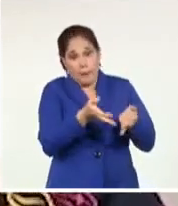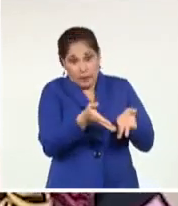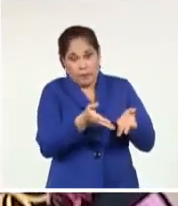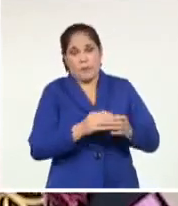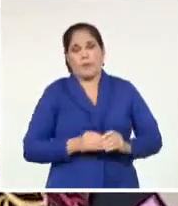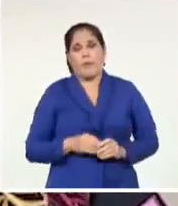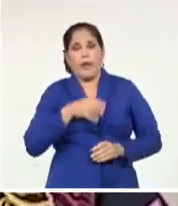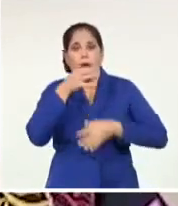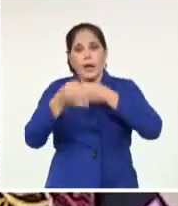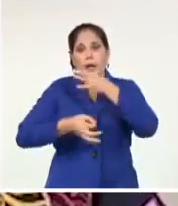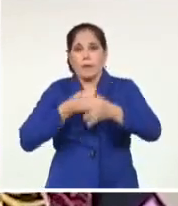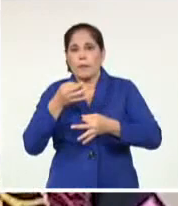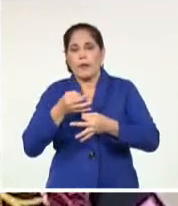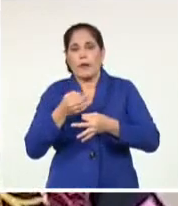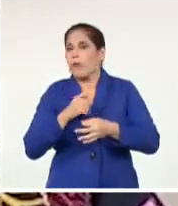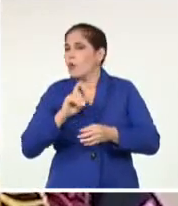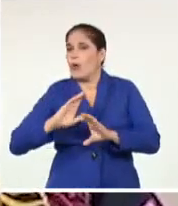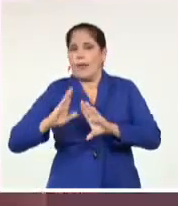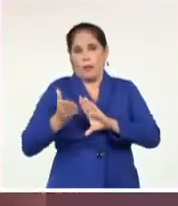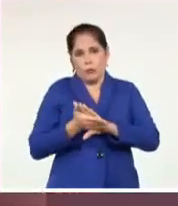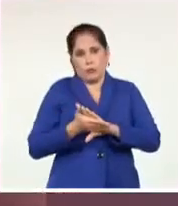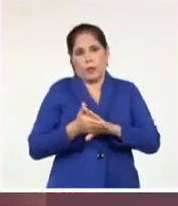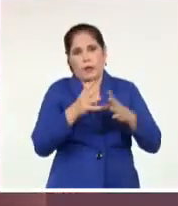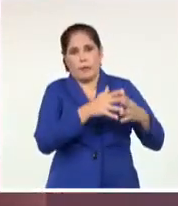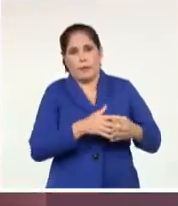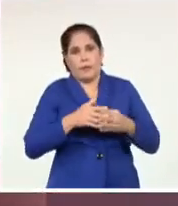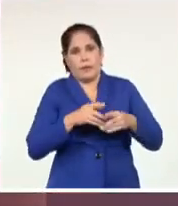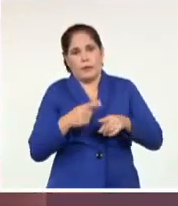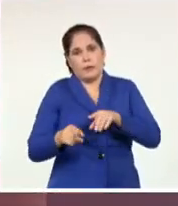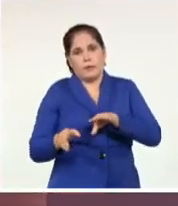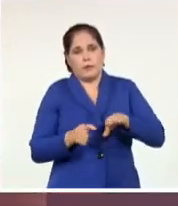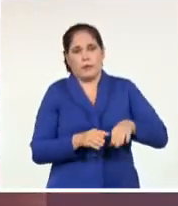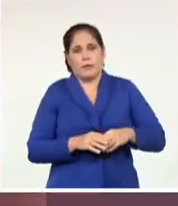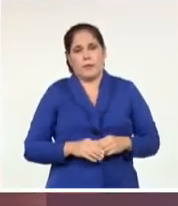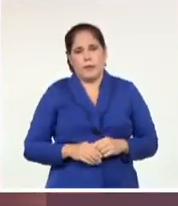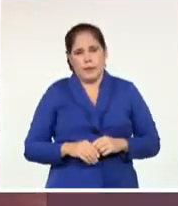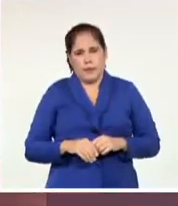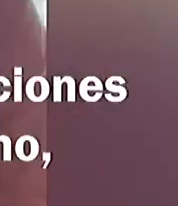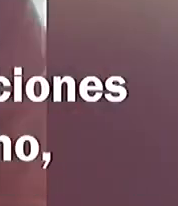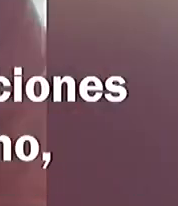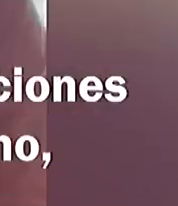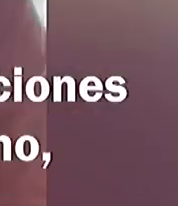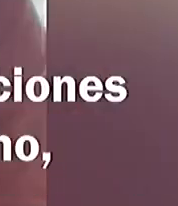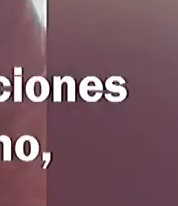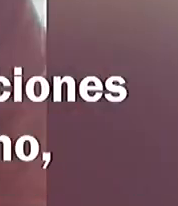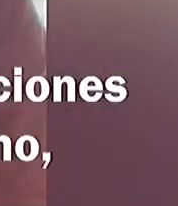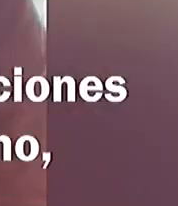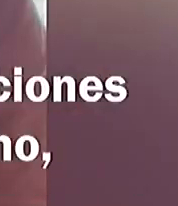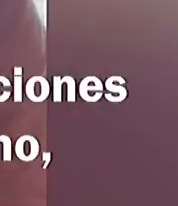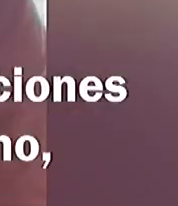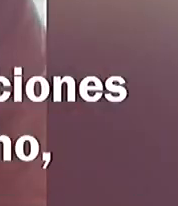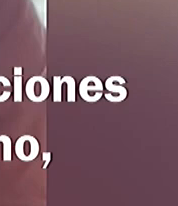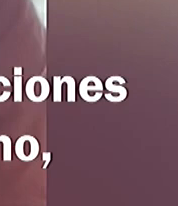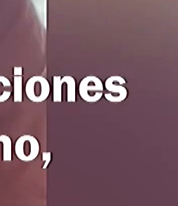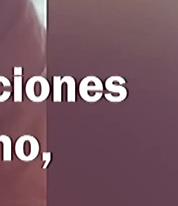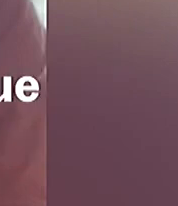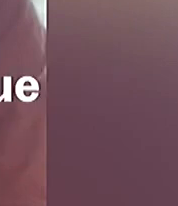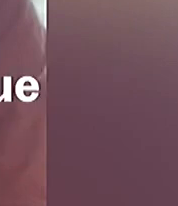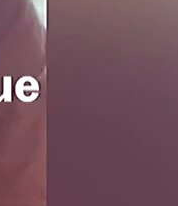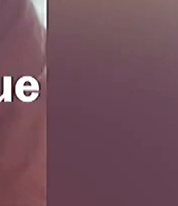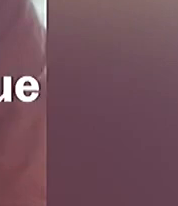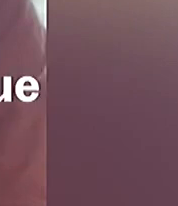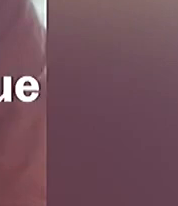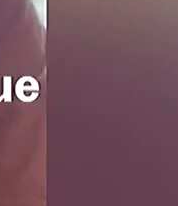subrayamos nuestra condena en Cuba. Yo reconozco el impacto de las sanciones en las personas cubanas,